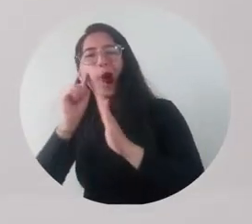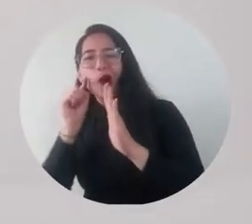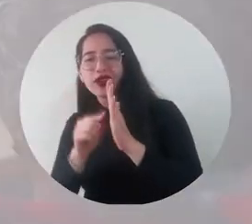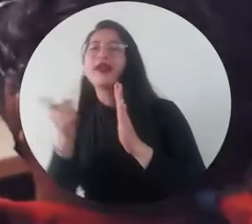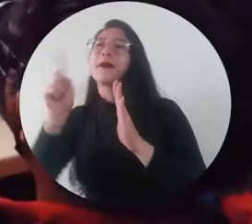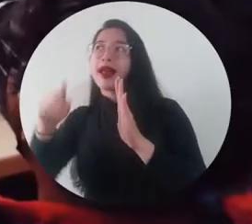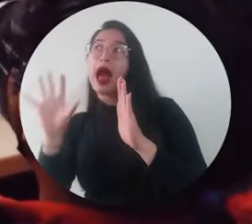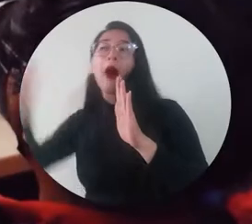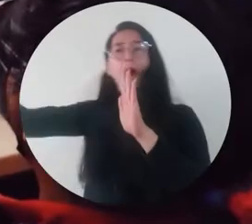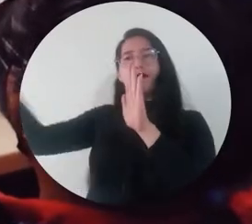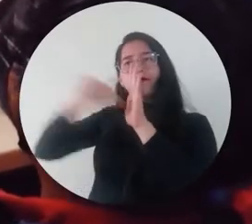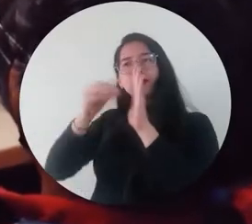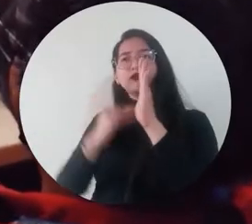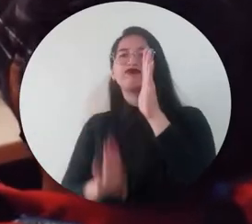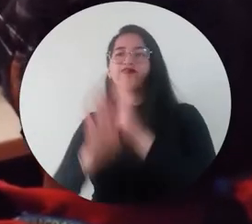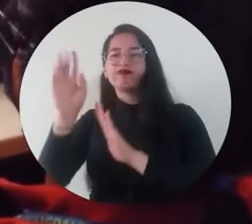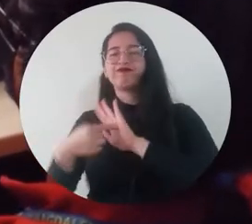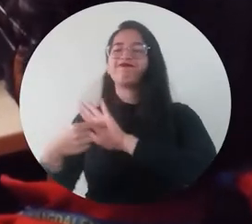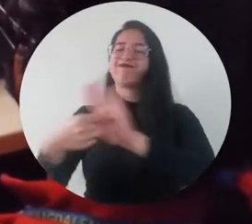andando